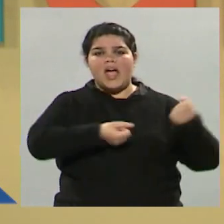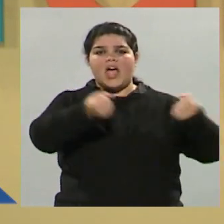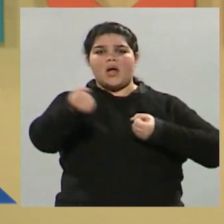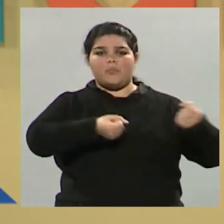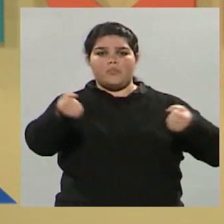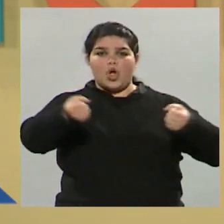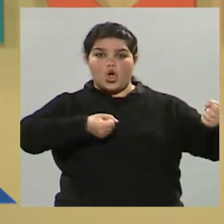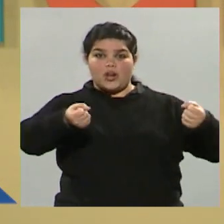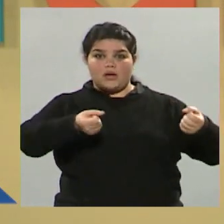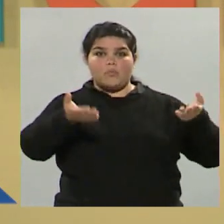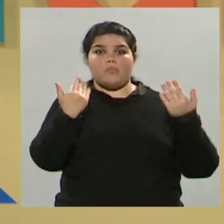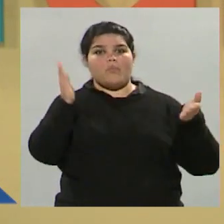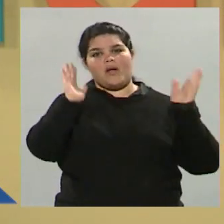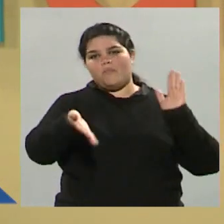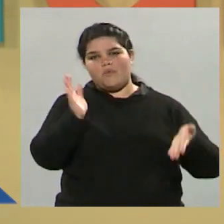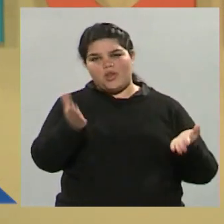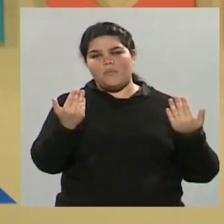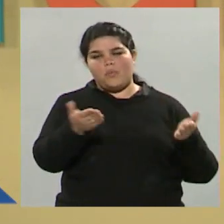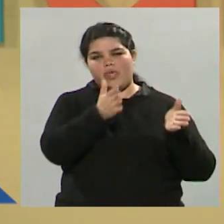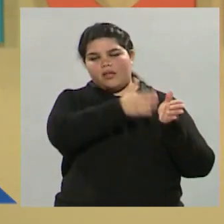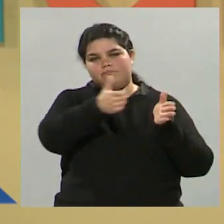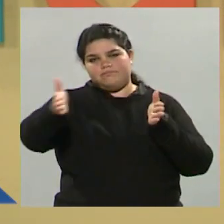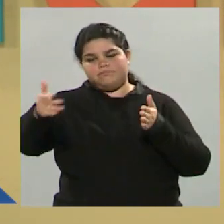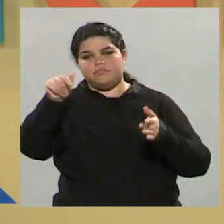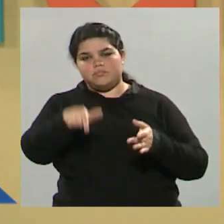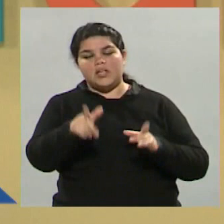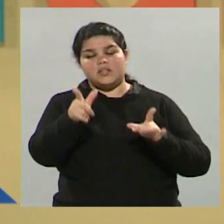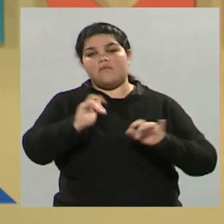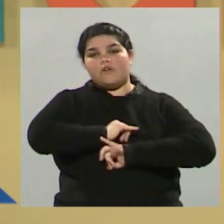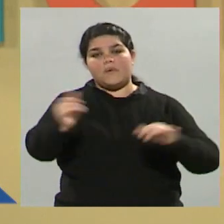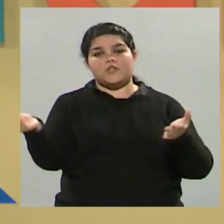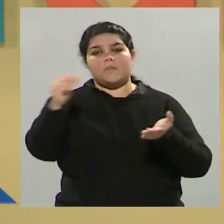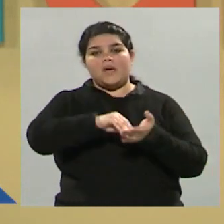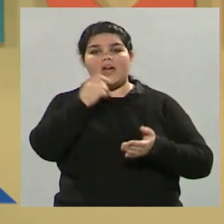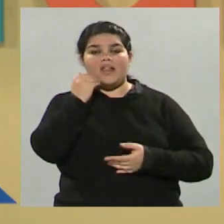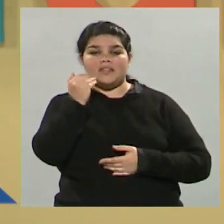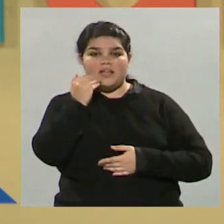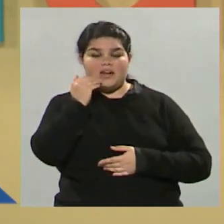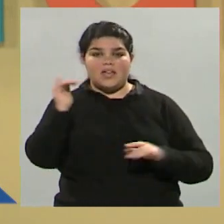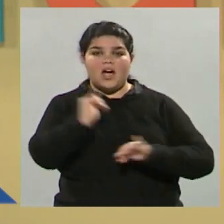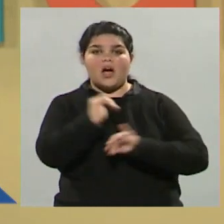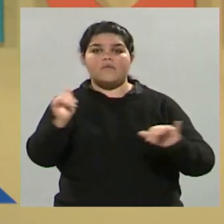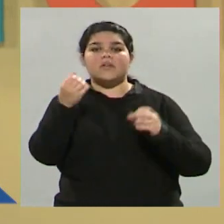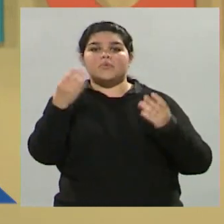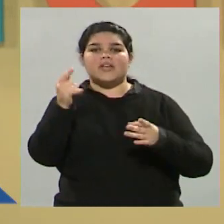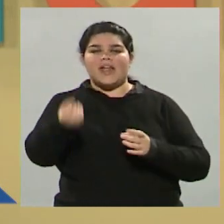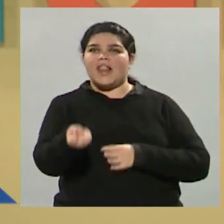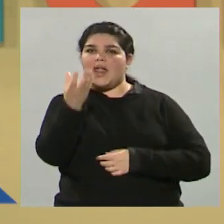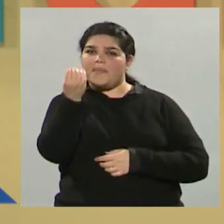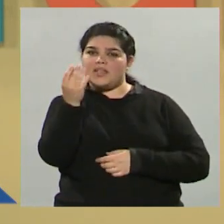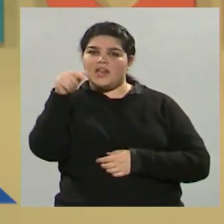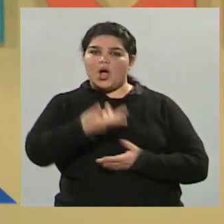allí los camioneros. Información extra que surgía durante esta tarde, teniendo en cuenta el contexto que durante la mañana se